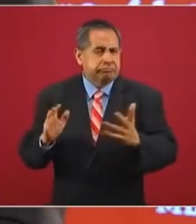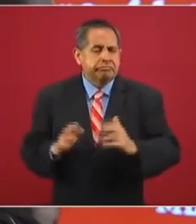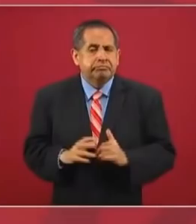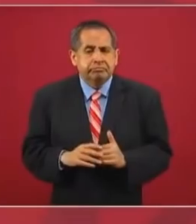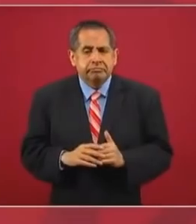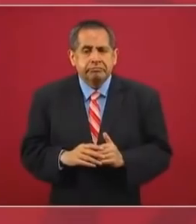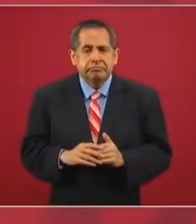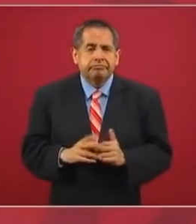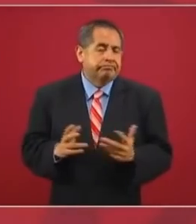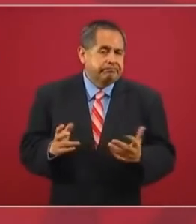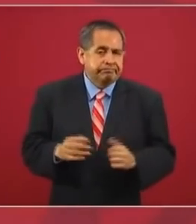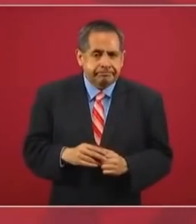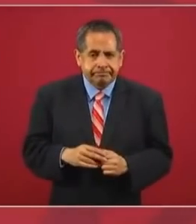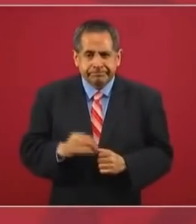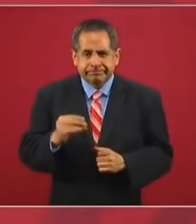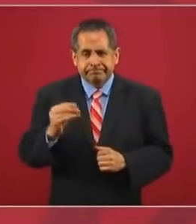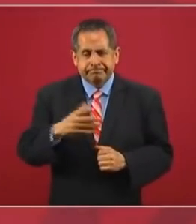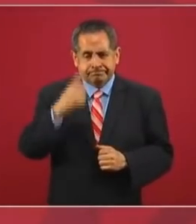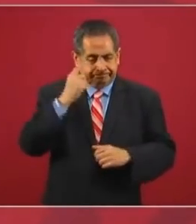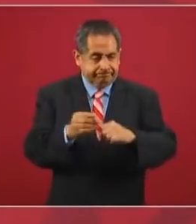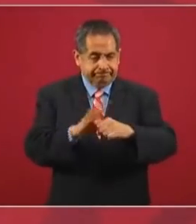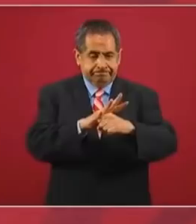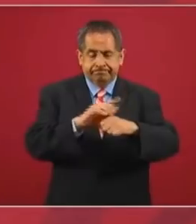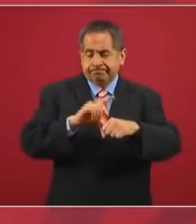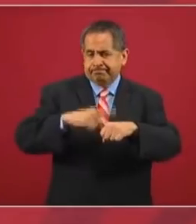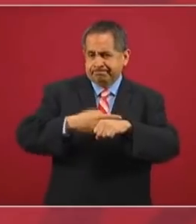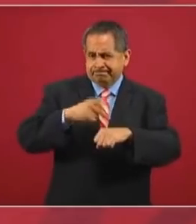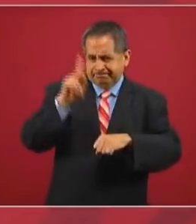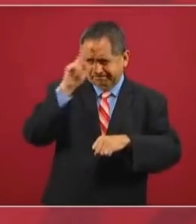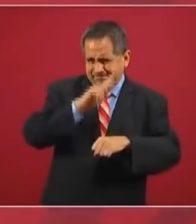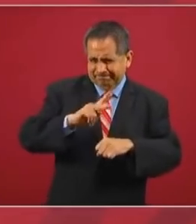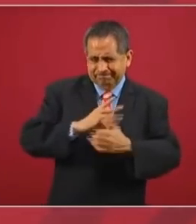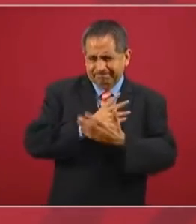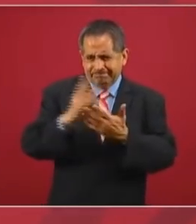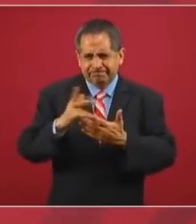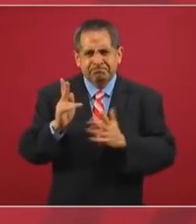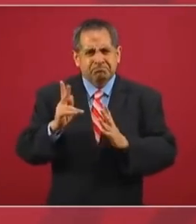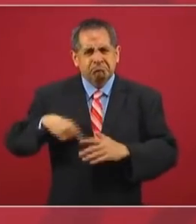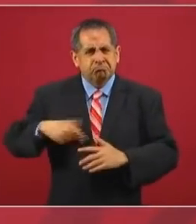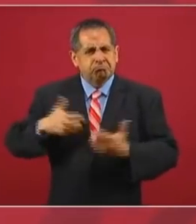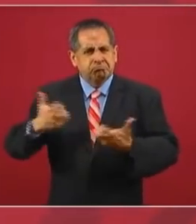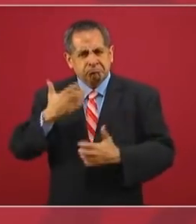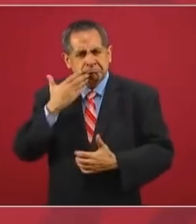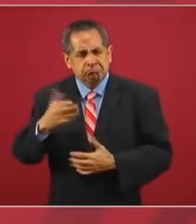lo terrible de esta pandemia y del dolor que produce,